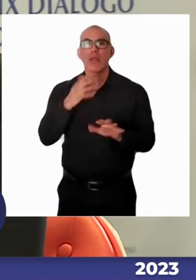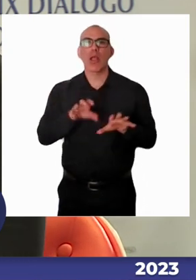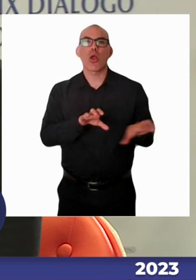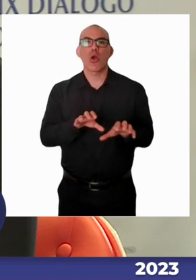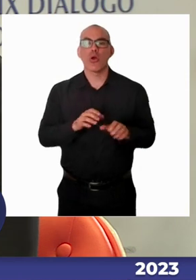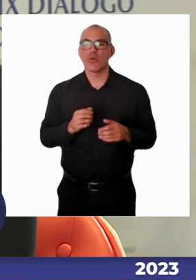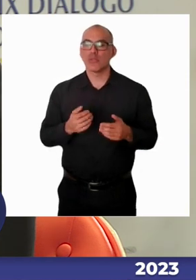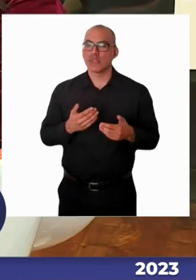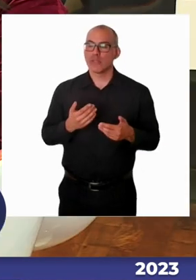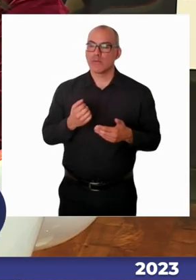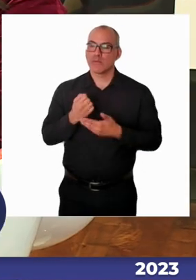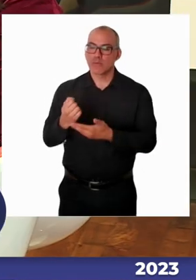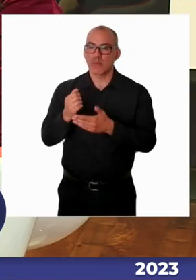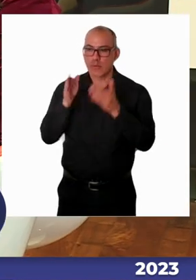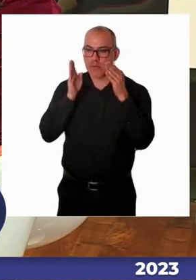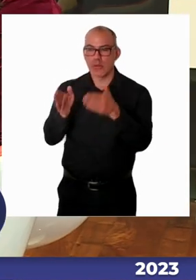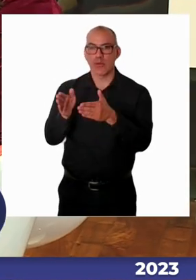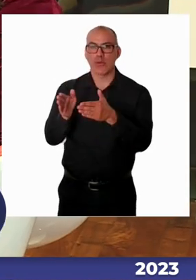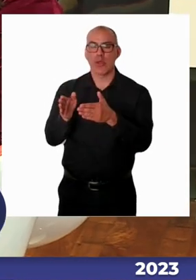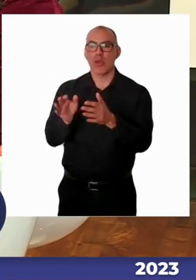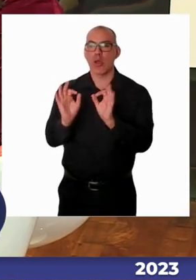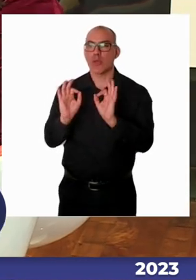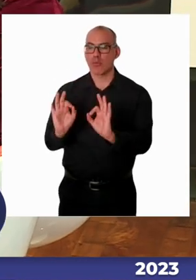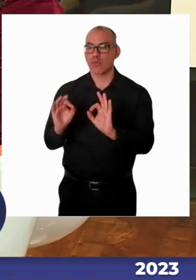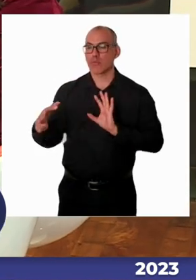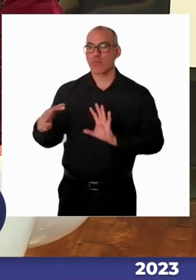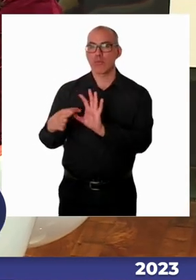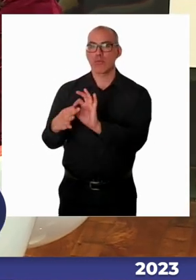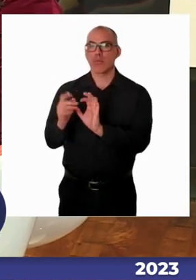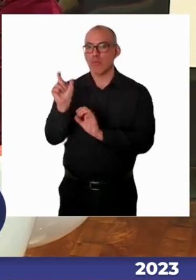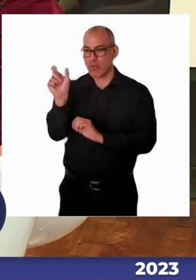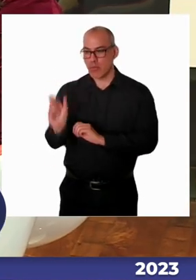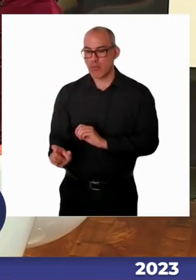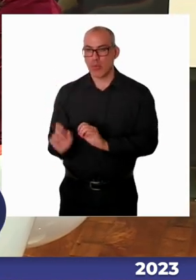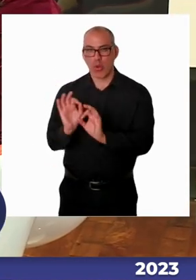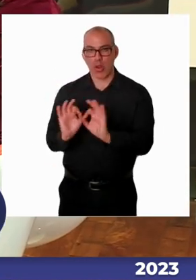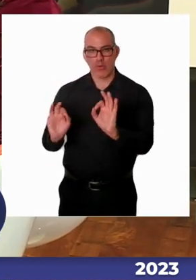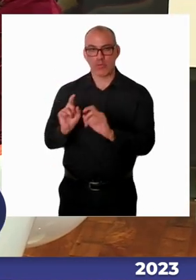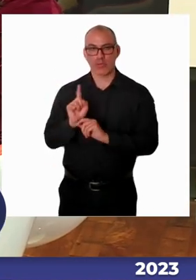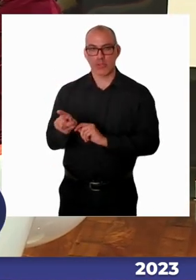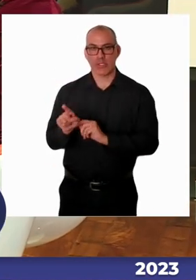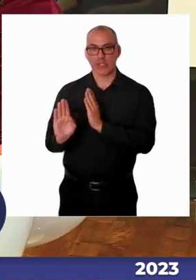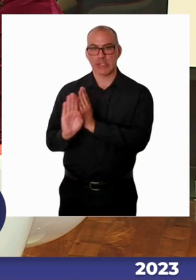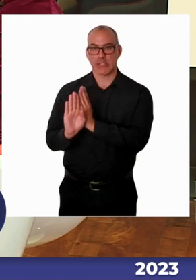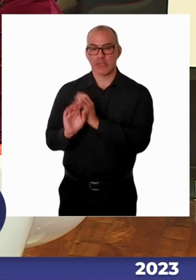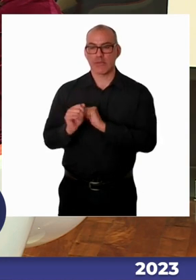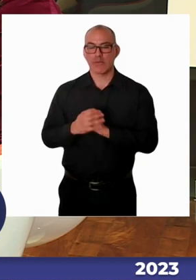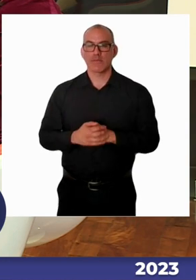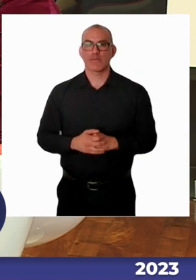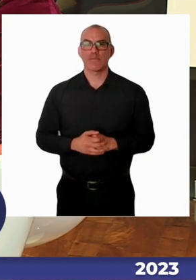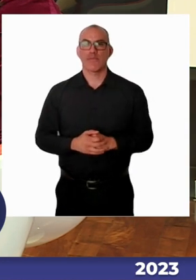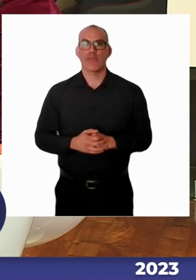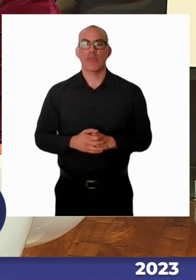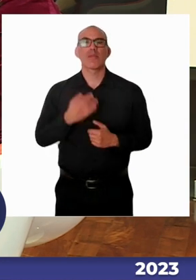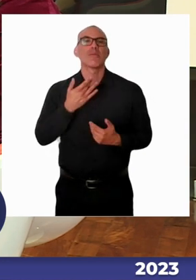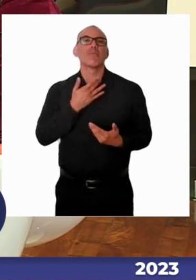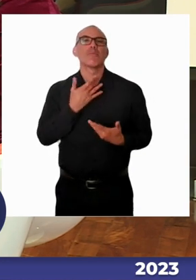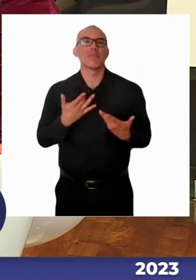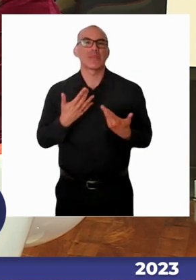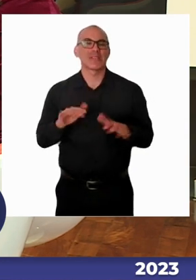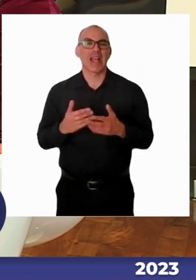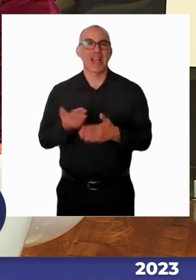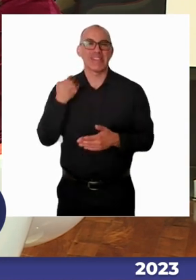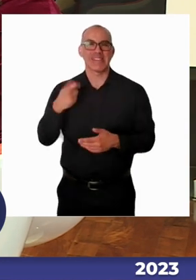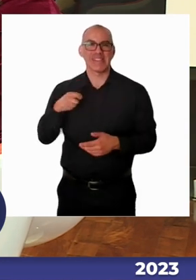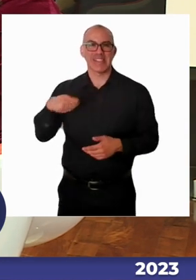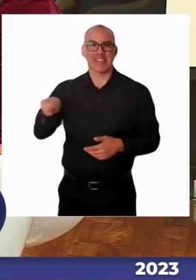apoyos específicos, pero también cómo se reducen las barreras que muchas veces están presentes en el contexto y que también tienden a